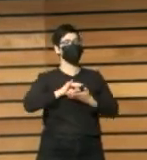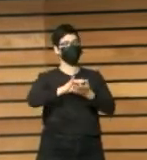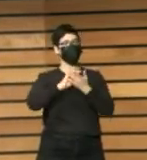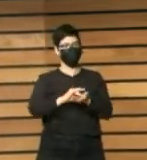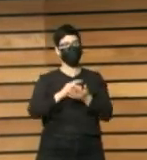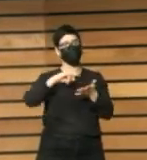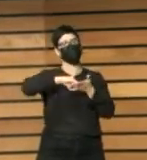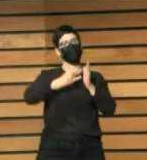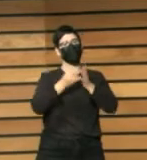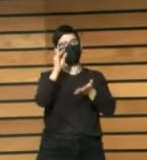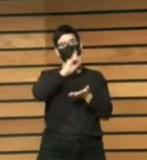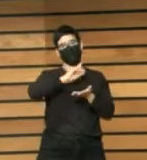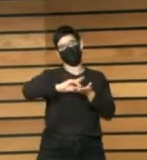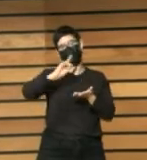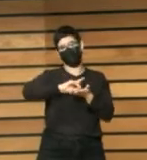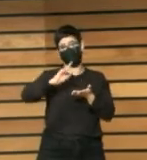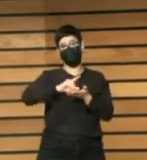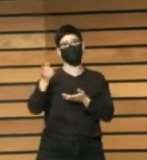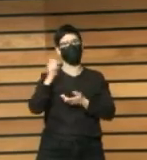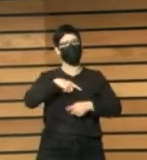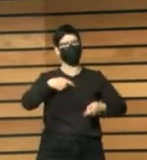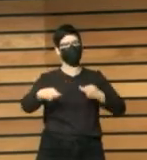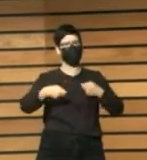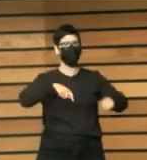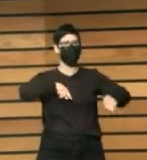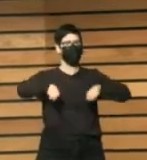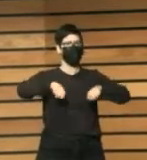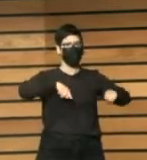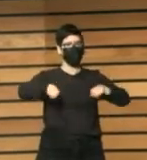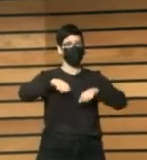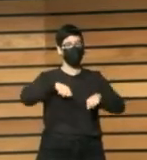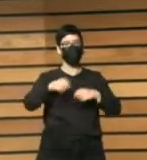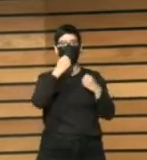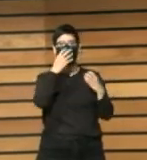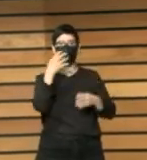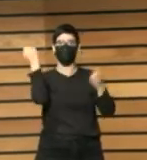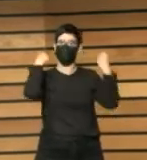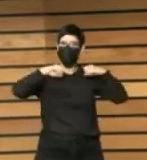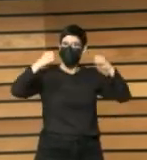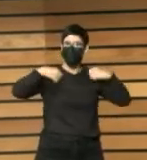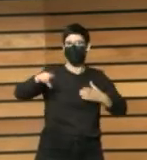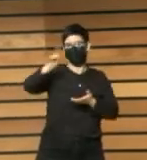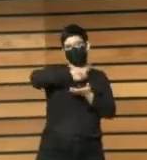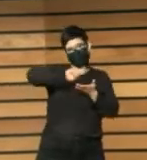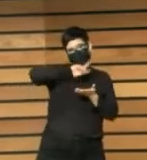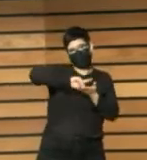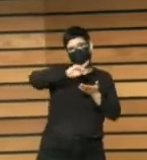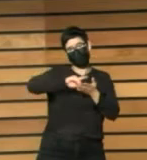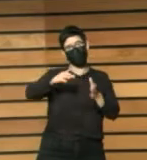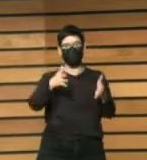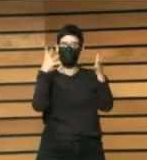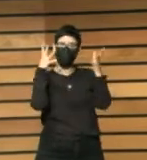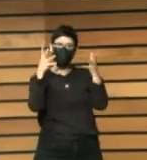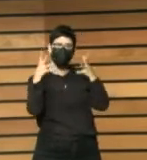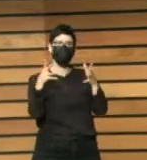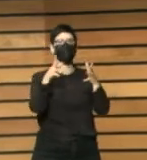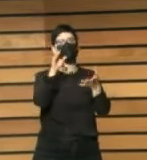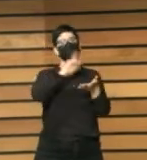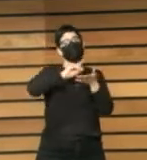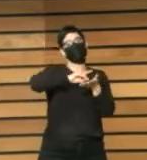Es también el coordinador del Grupo de Trabajo de Buenas Prácticas en Digitalización del Consejo de Cooperación Bibliotecaria.